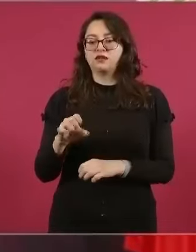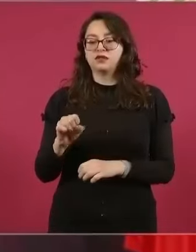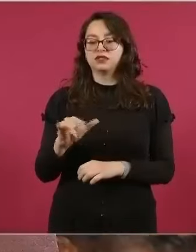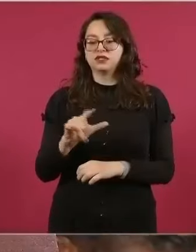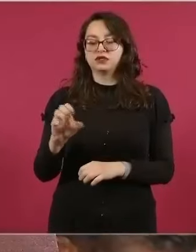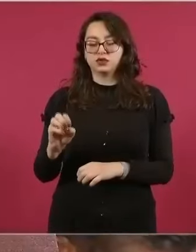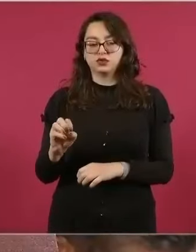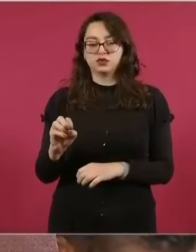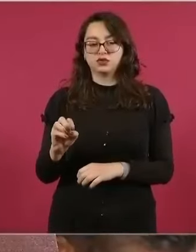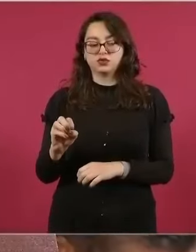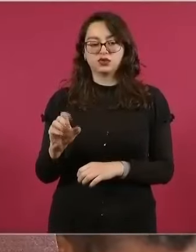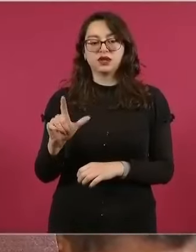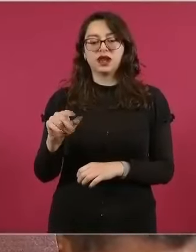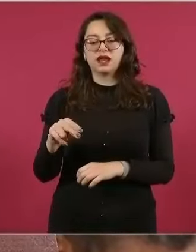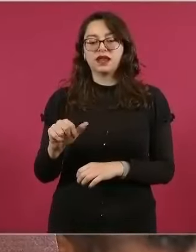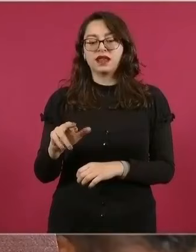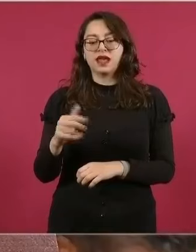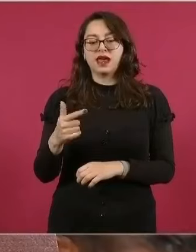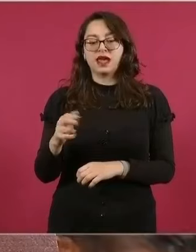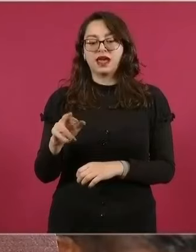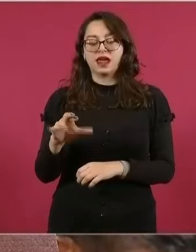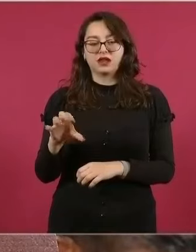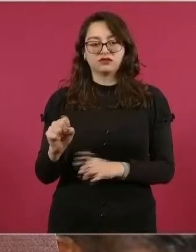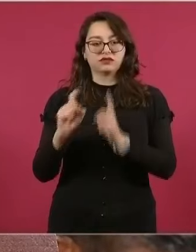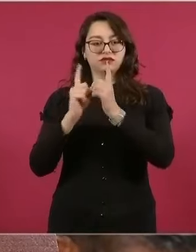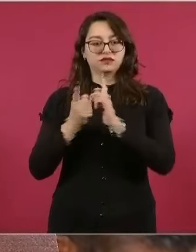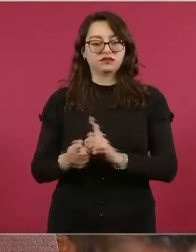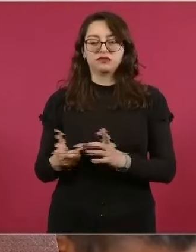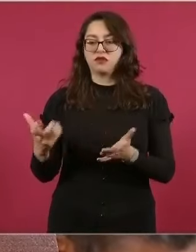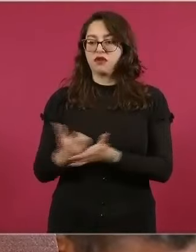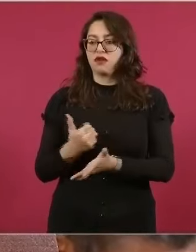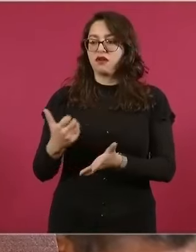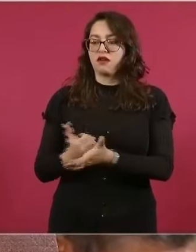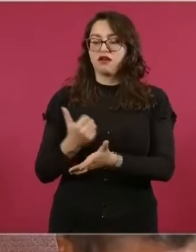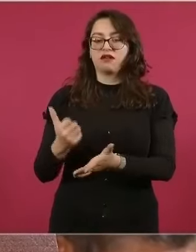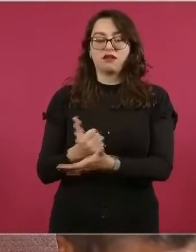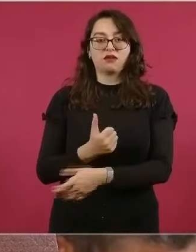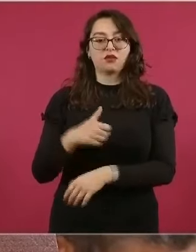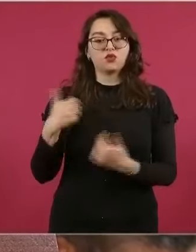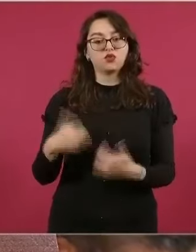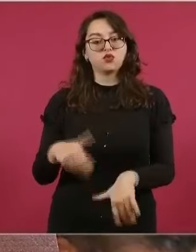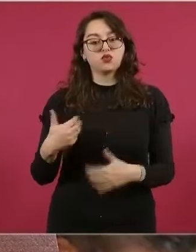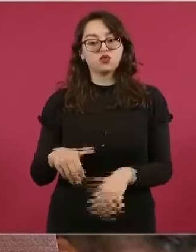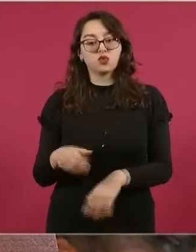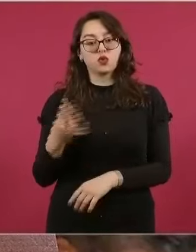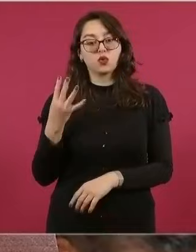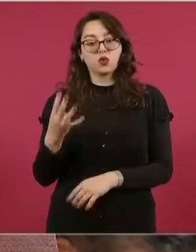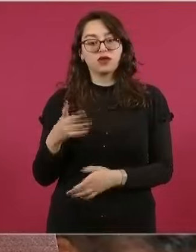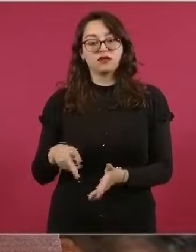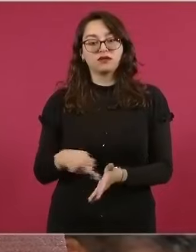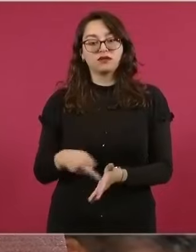de la Liga Mexicana del Pacífico. En cuatro juegos arreglaron a